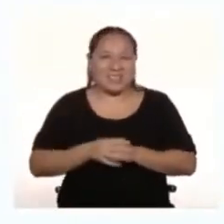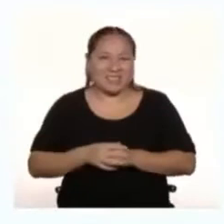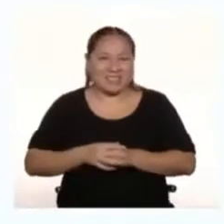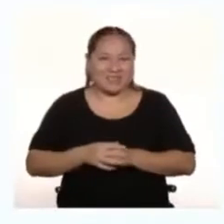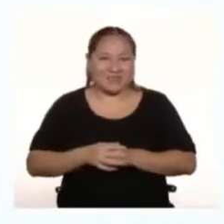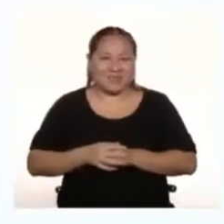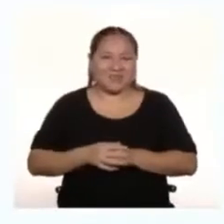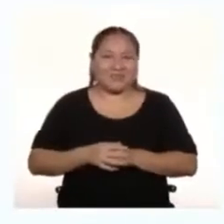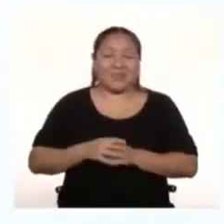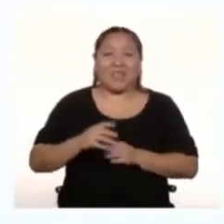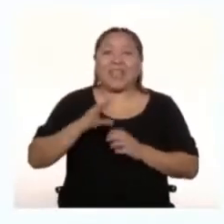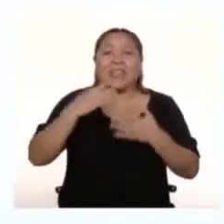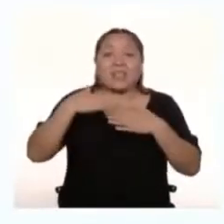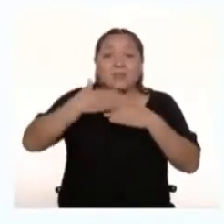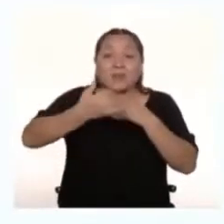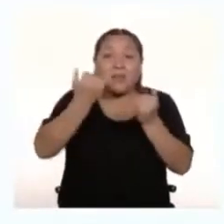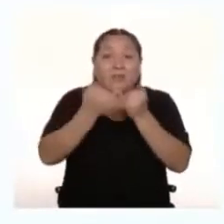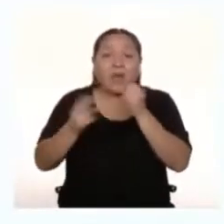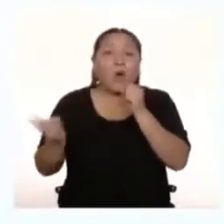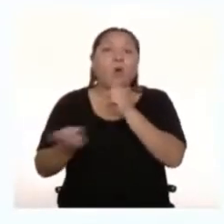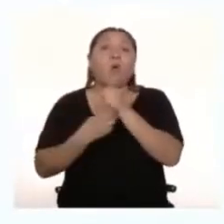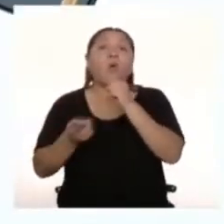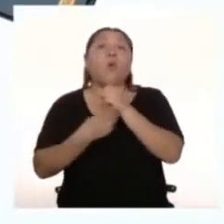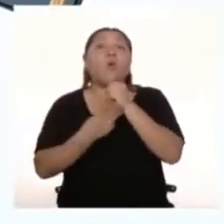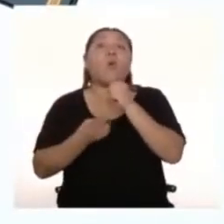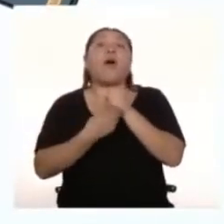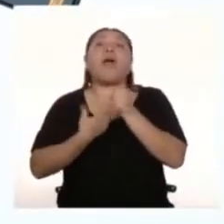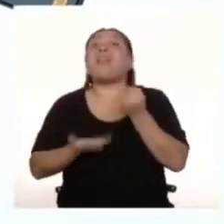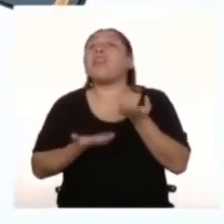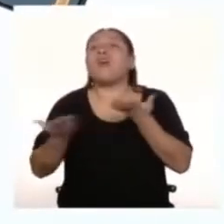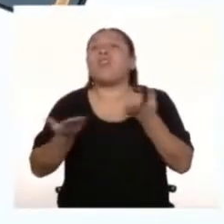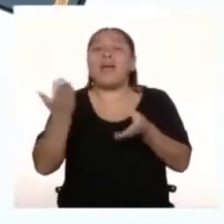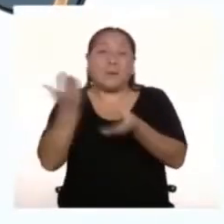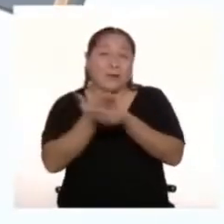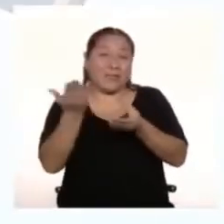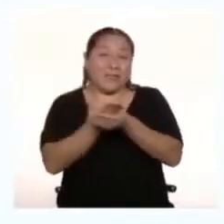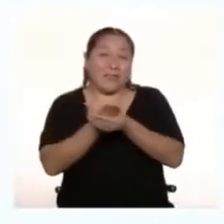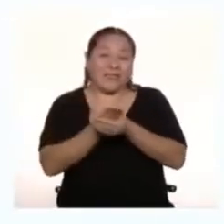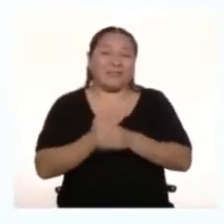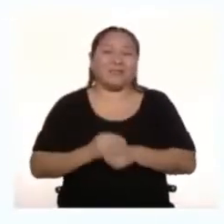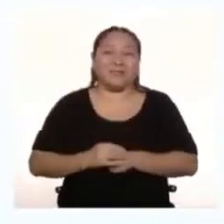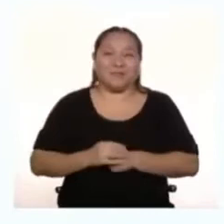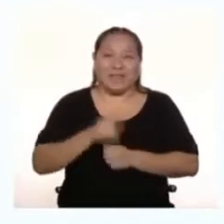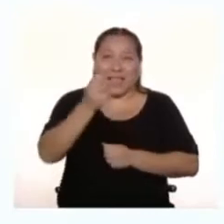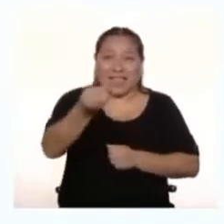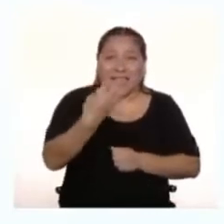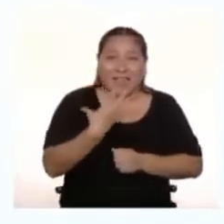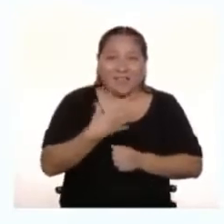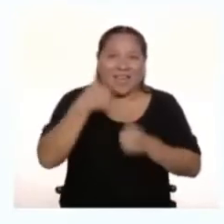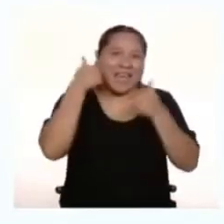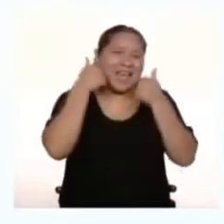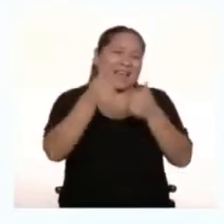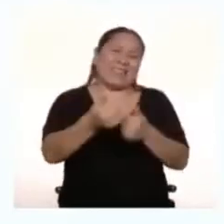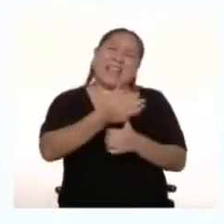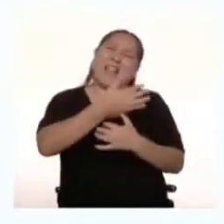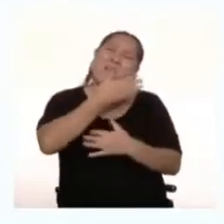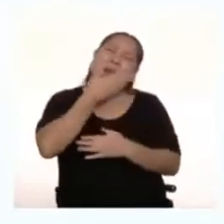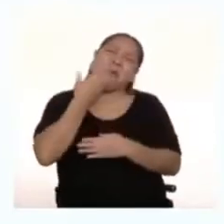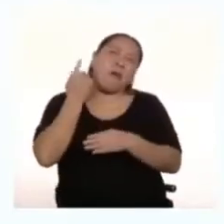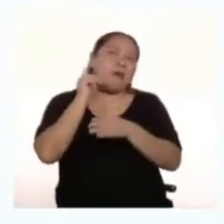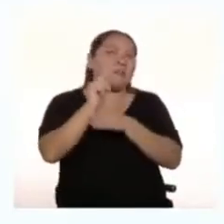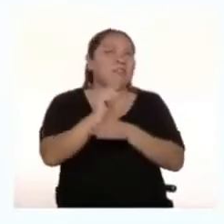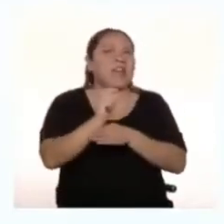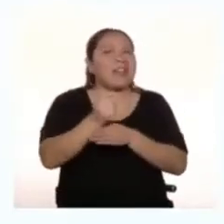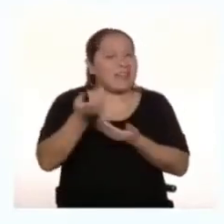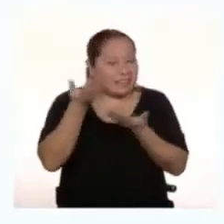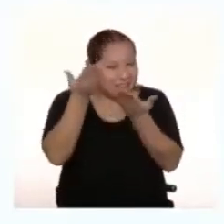Finalmente Guarda todo tu trabajo En el portafolio Díganme Si no es la mejor tarea Que alguna